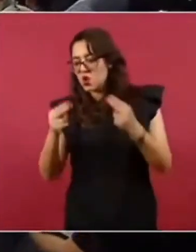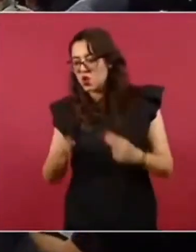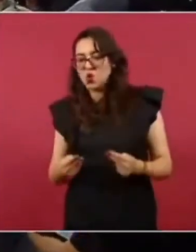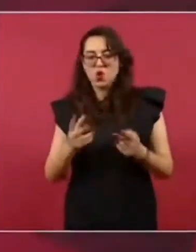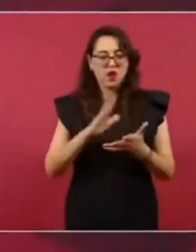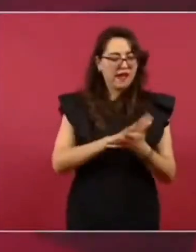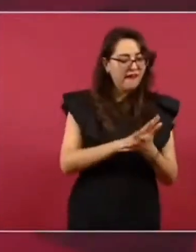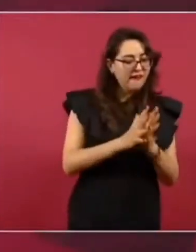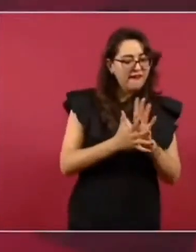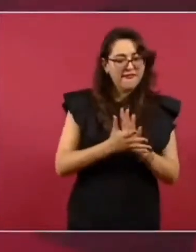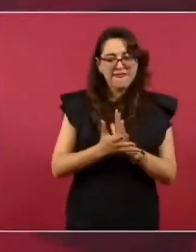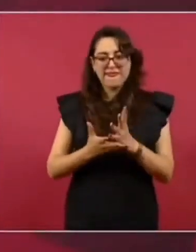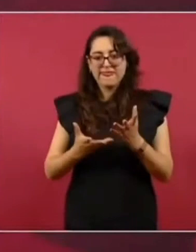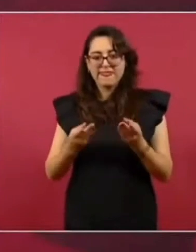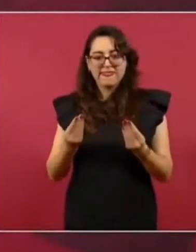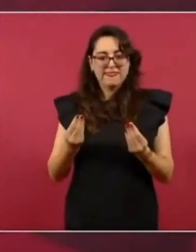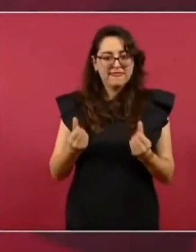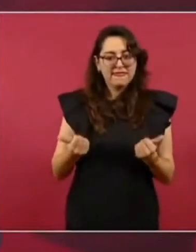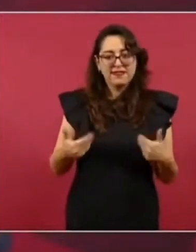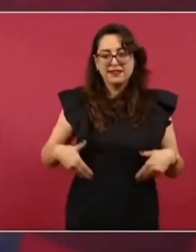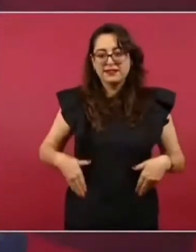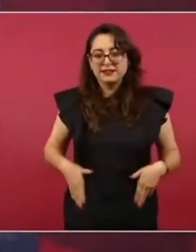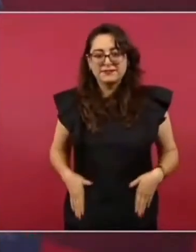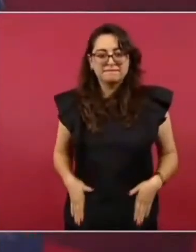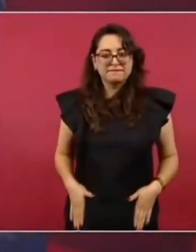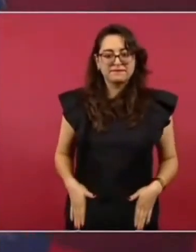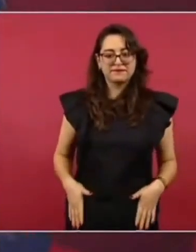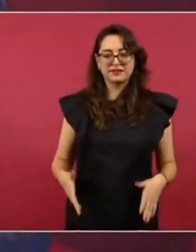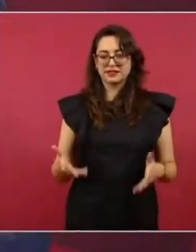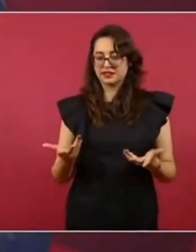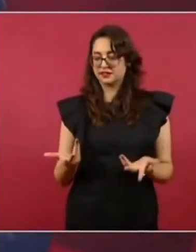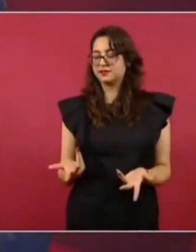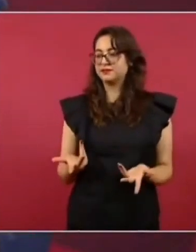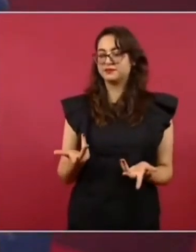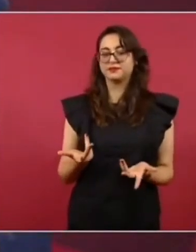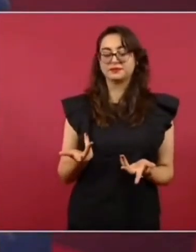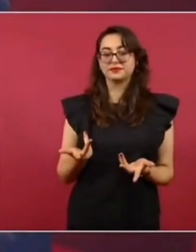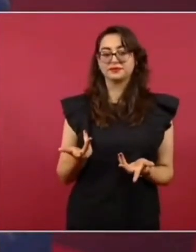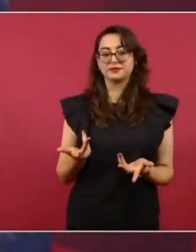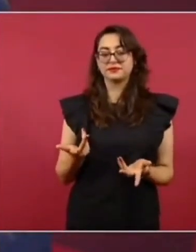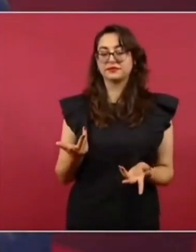al servidor público son los negocios públicos